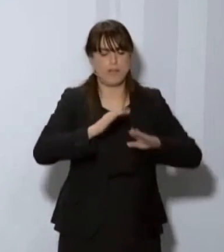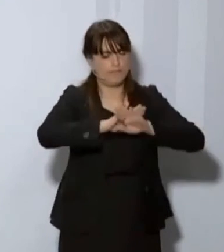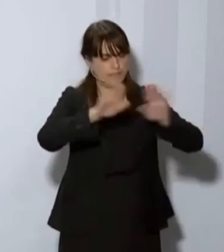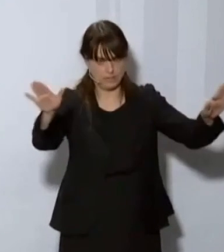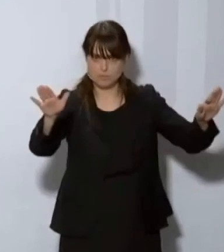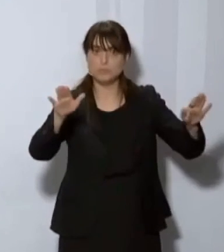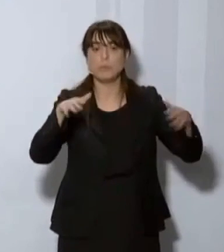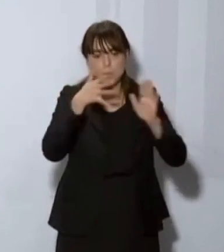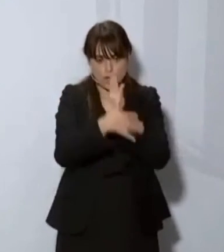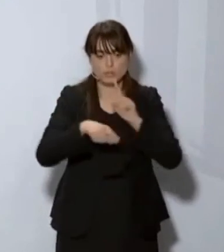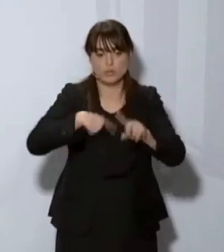la decisión.